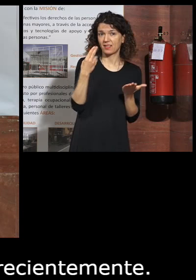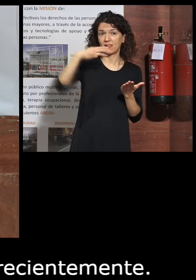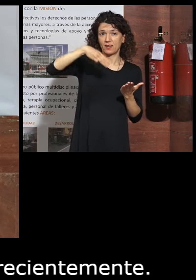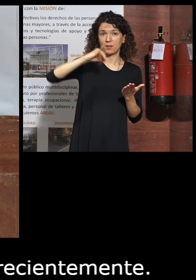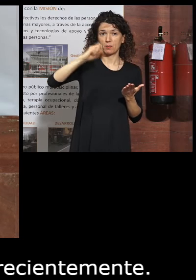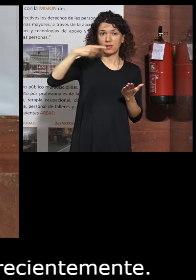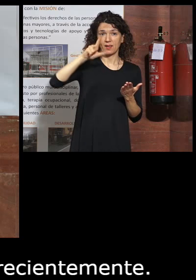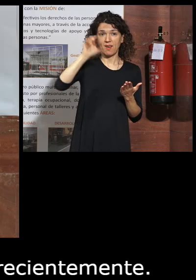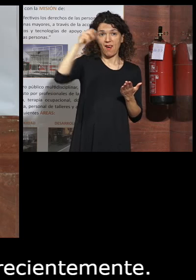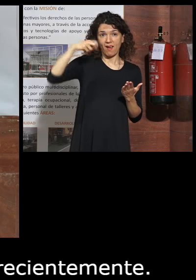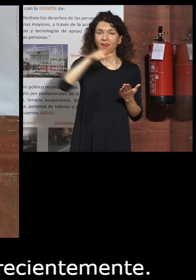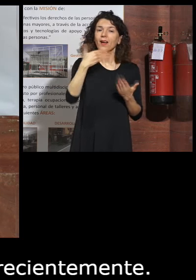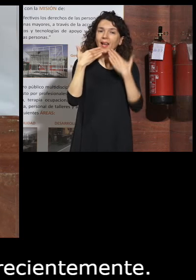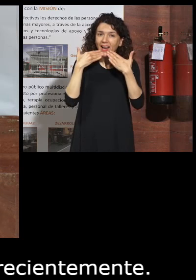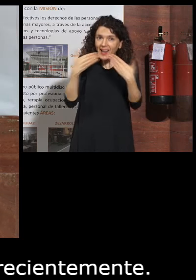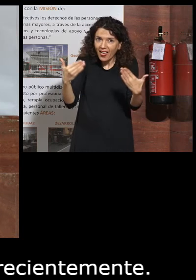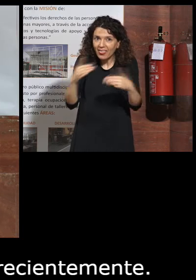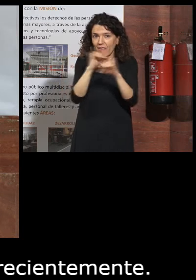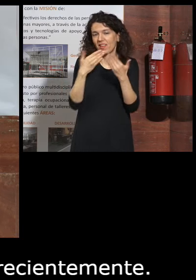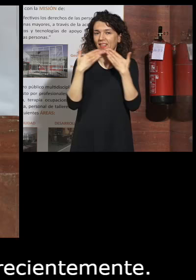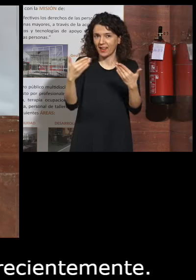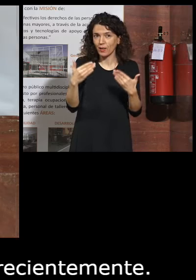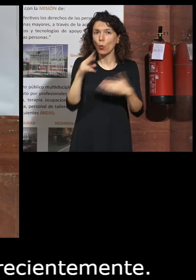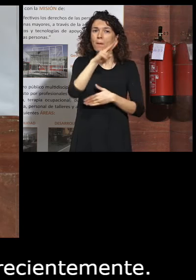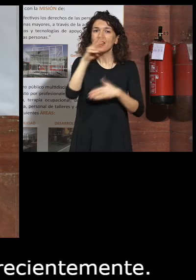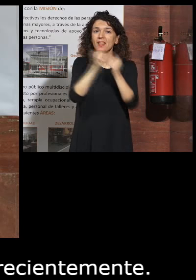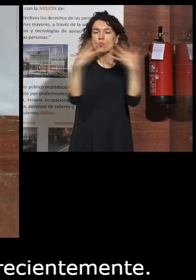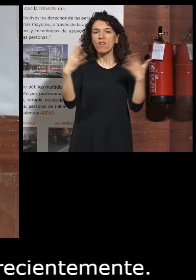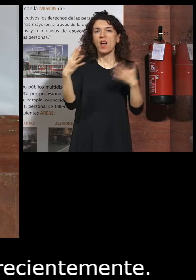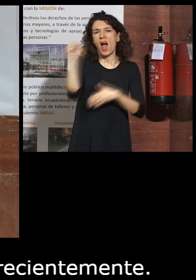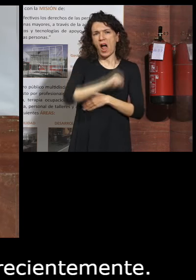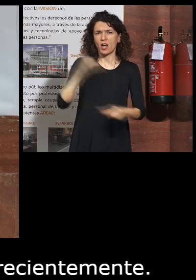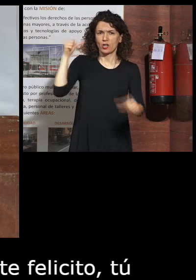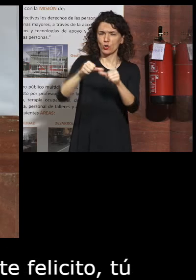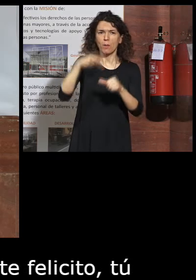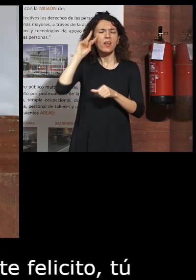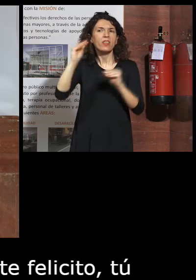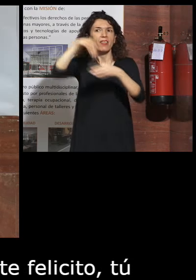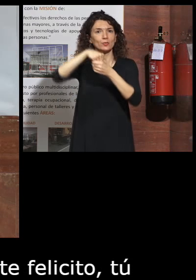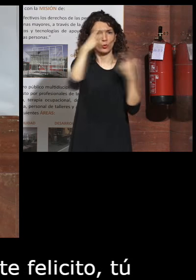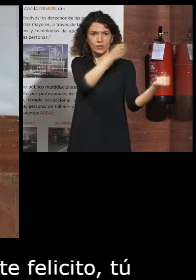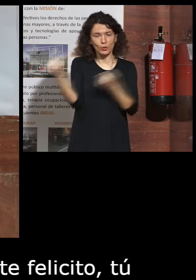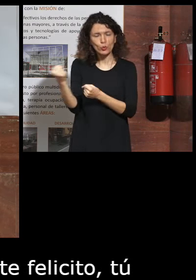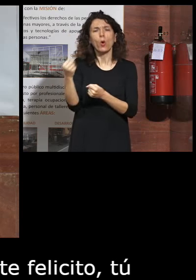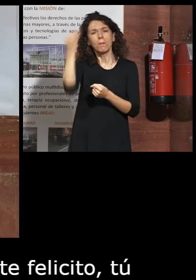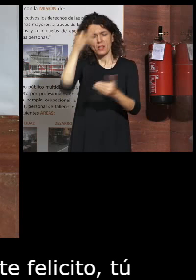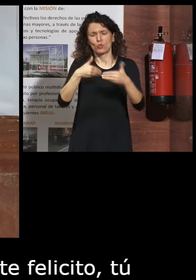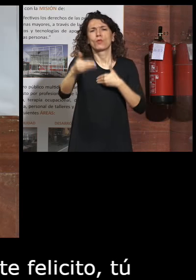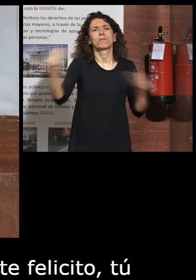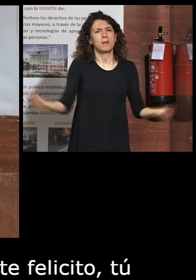gracias te felicito tú encarnas 29 años de experiencia de esta institución que van a ser muchos más con